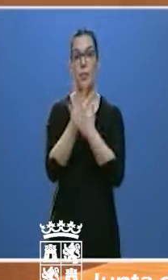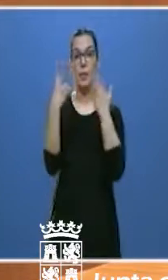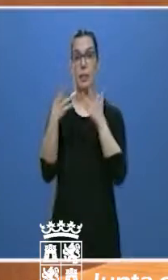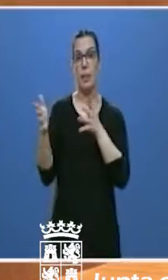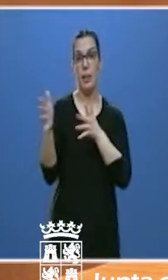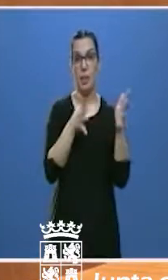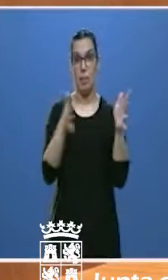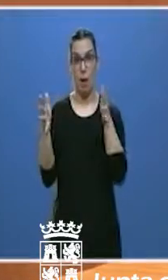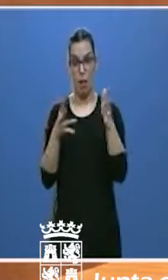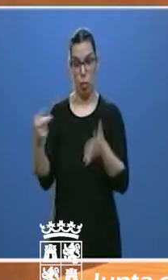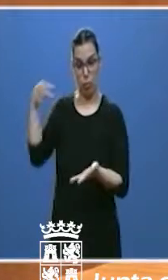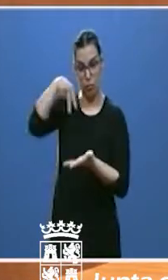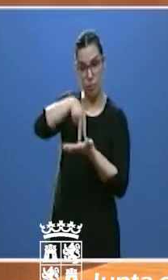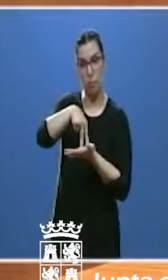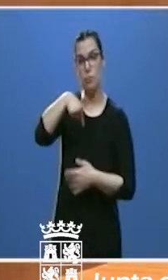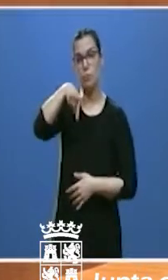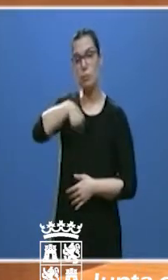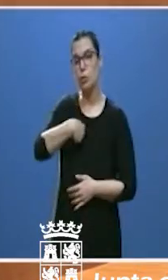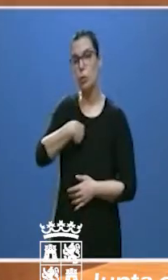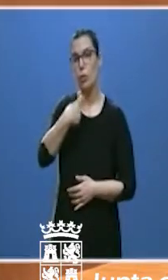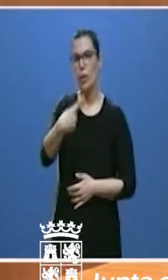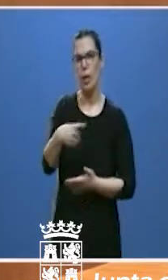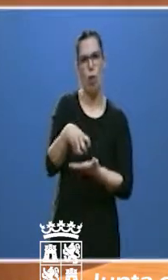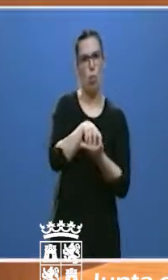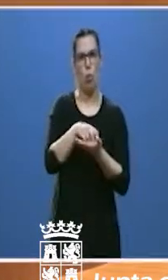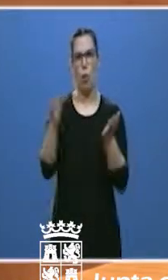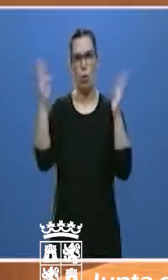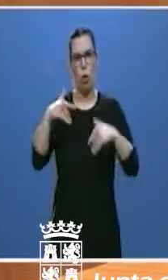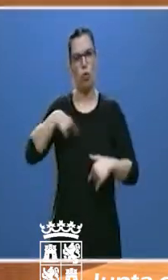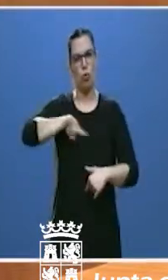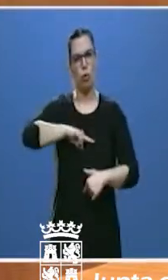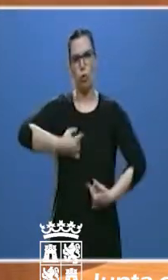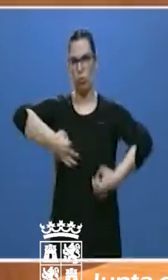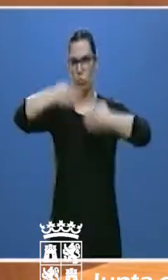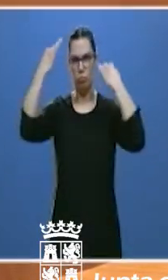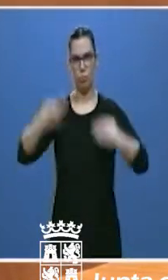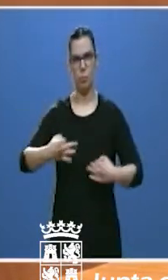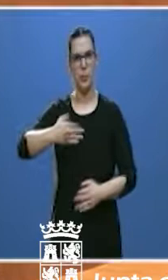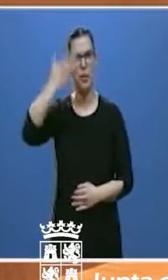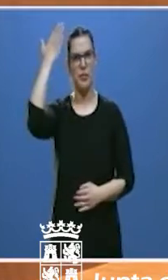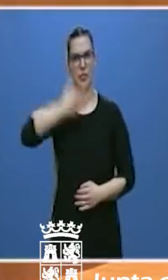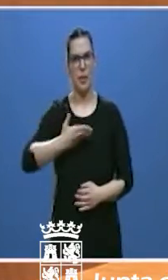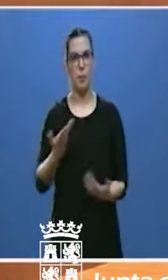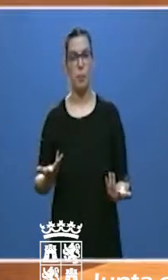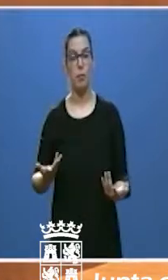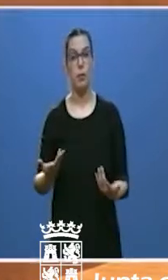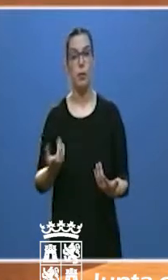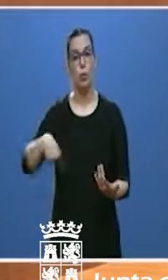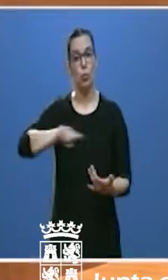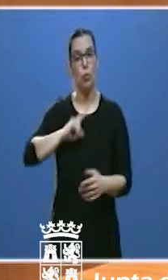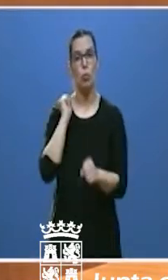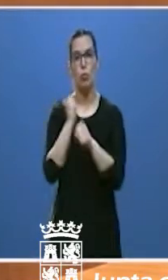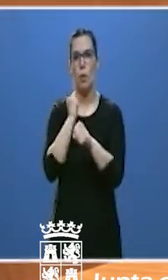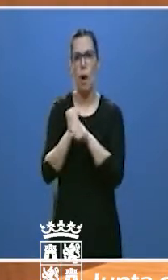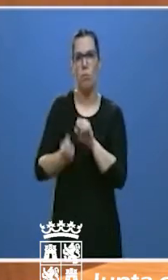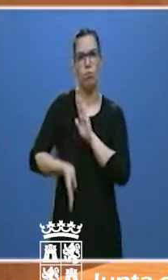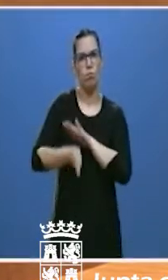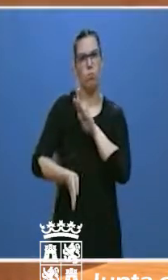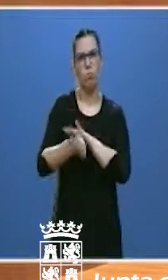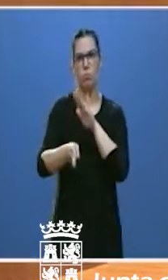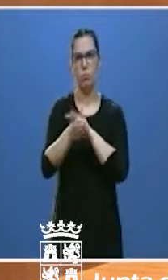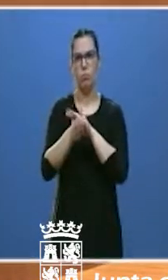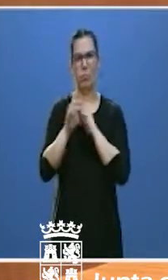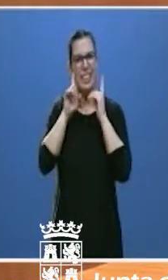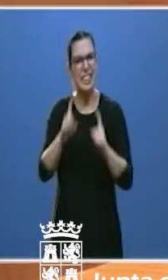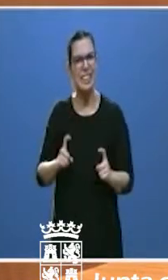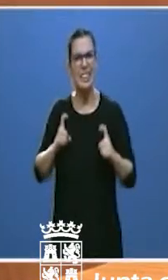marzo, dije que no iba a vacilar, que actuaríamos con determinación, que íbamos a seguir trabajando con la máxima intensidad y